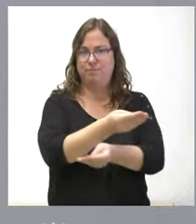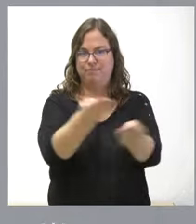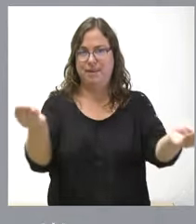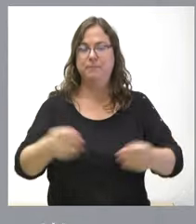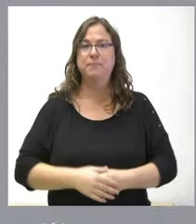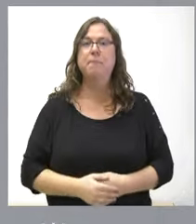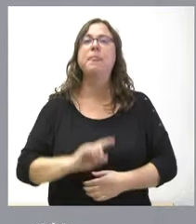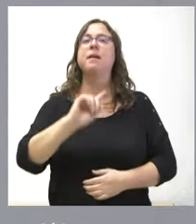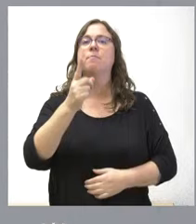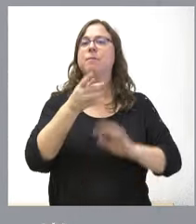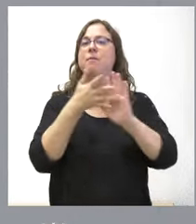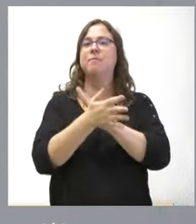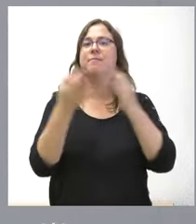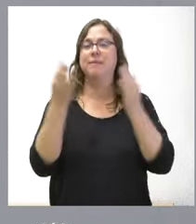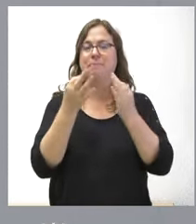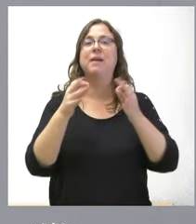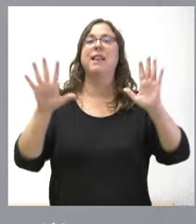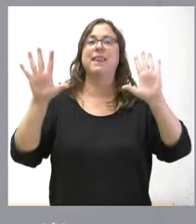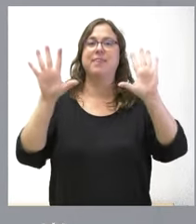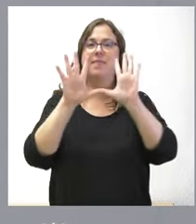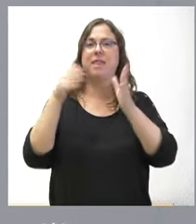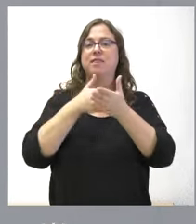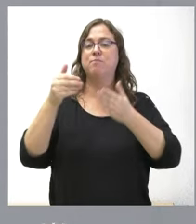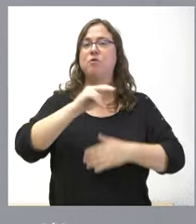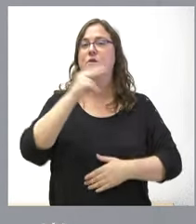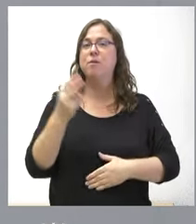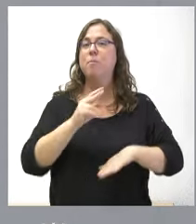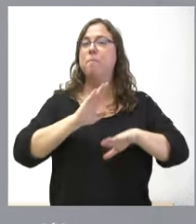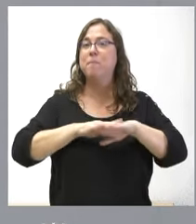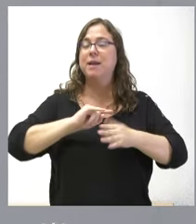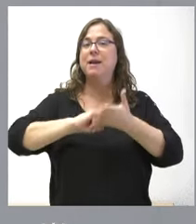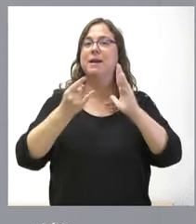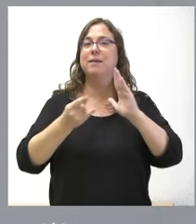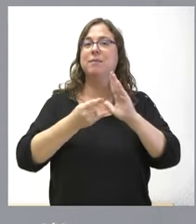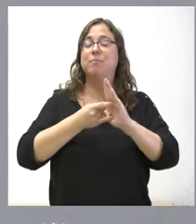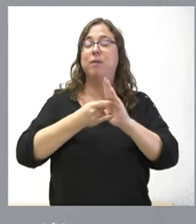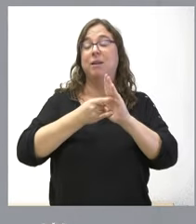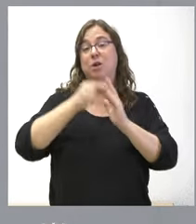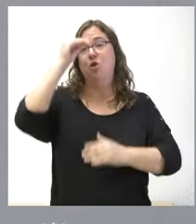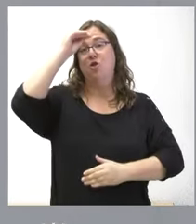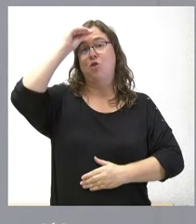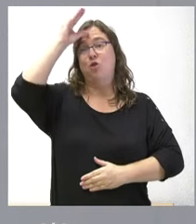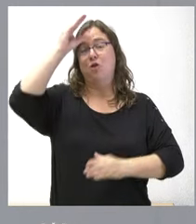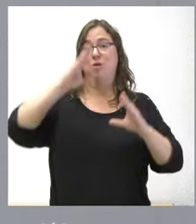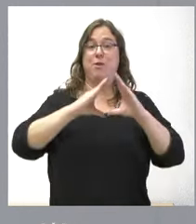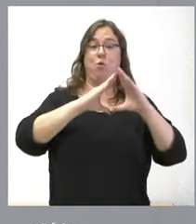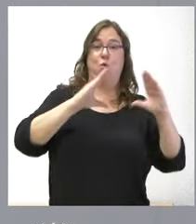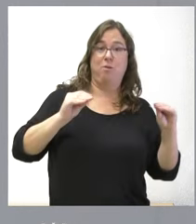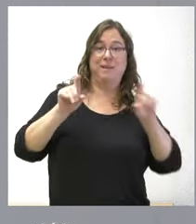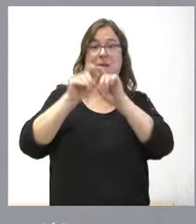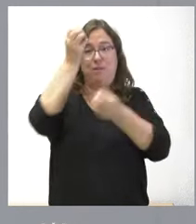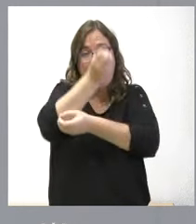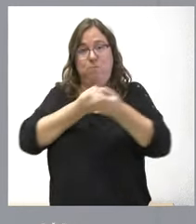primer lugar, destacamos que se destinan 10 millones de euros al Plan de Transferencia del Conocimiento Universidad-Empresa hasta el año